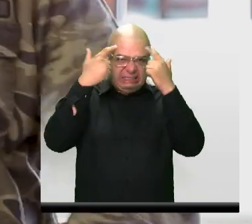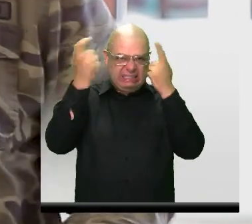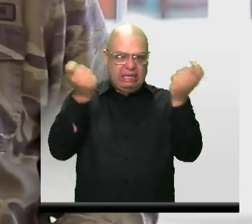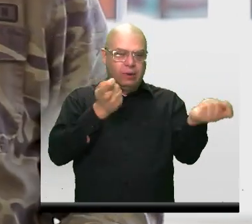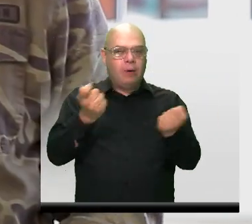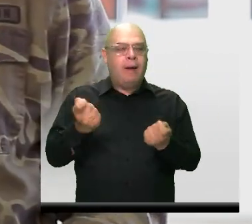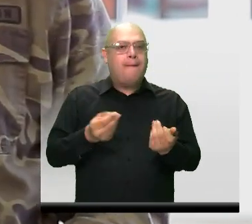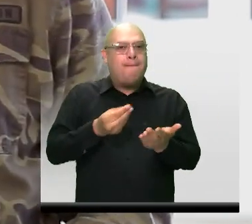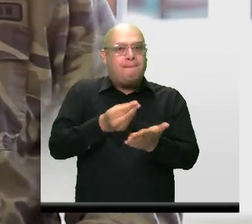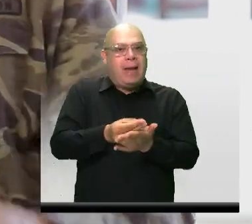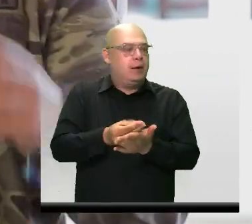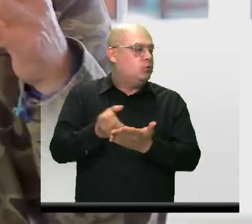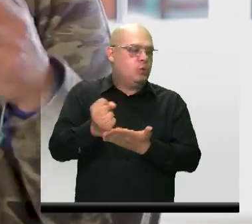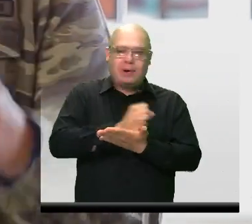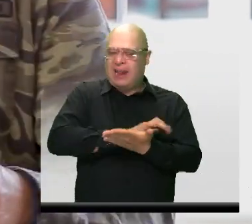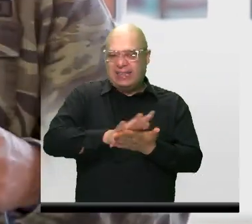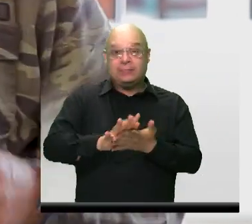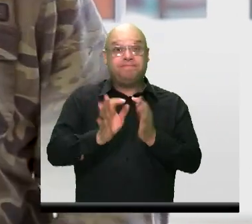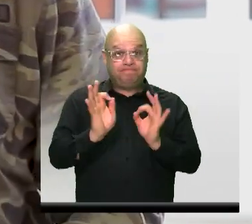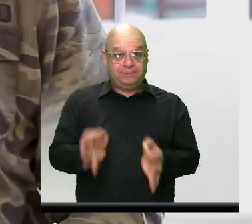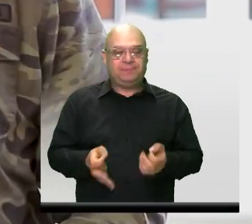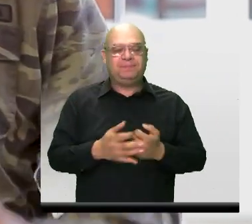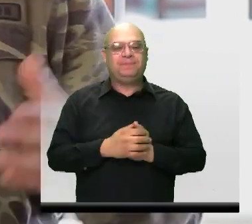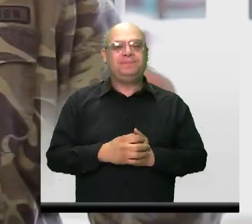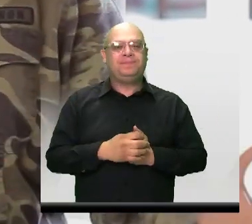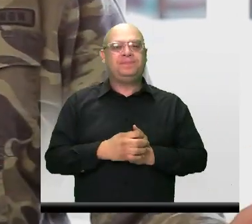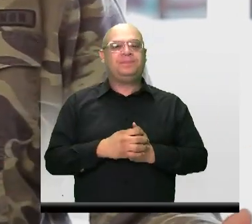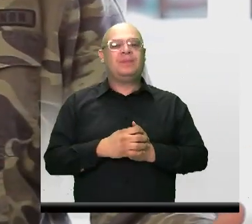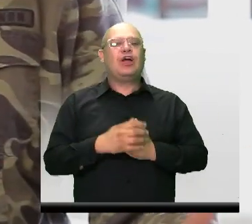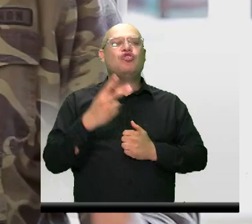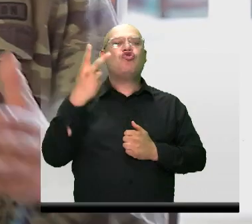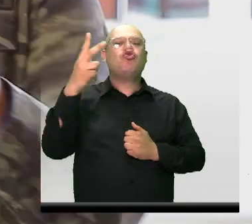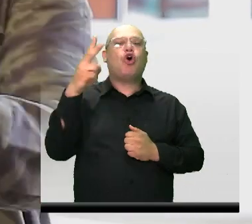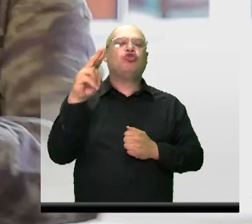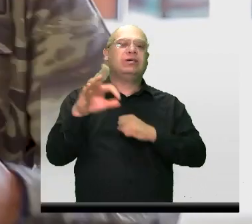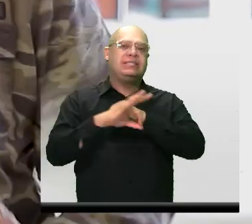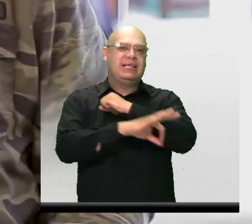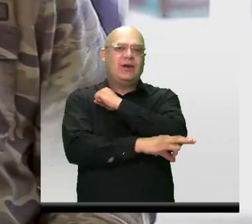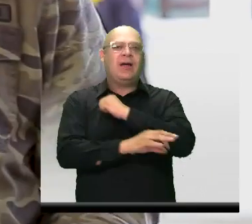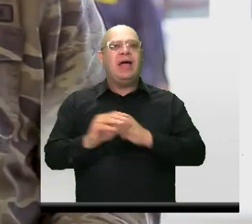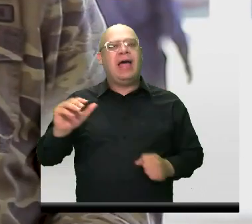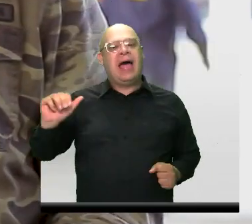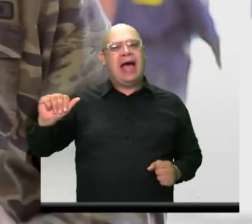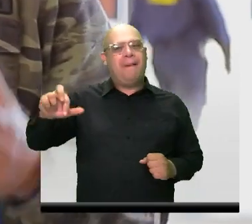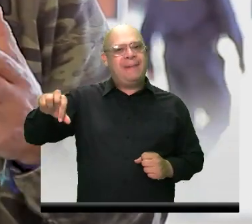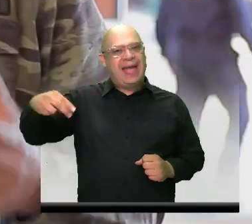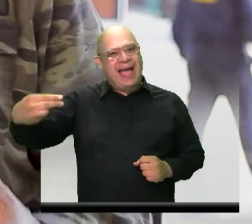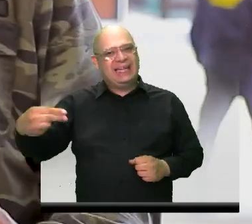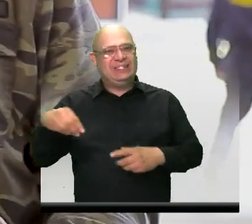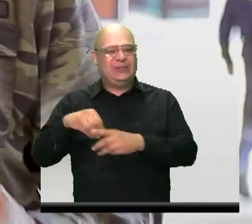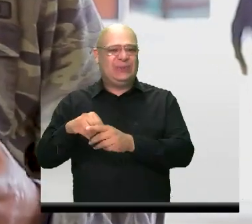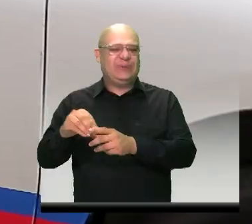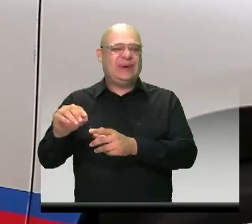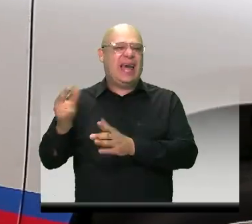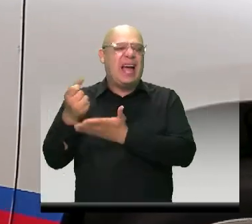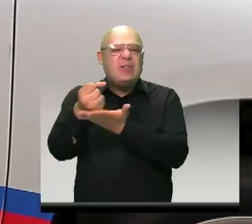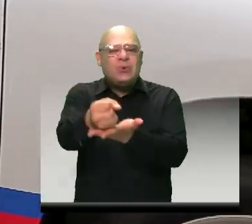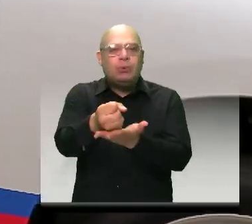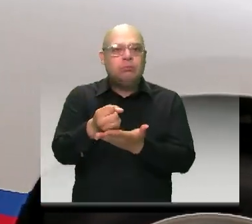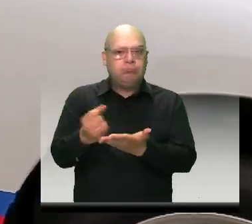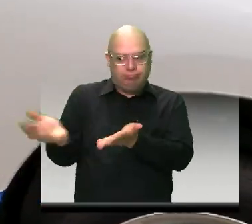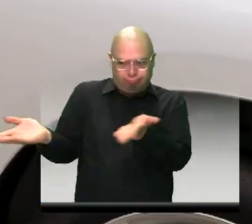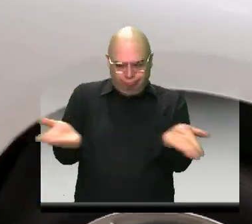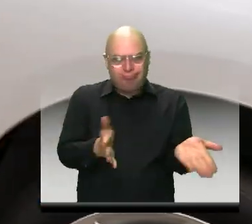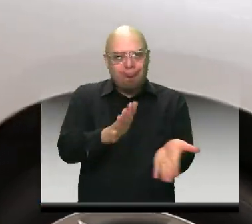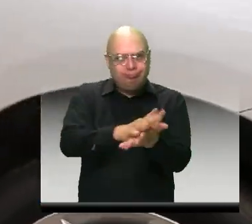para todos los ciudadanos. Ya tenemos 12 psicólogos, APHs, a su disposición, a la disposición de todas las personas